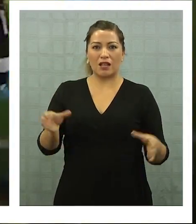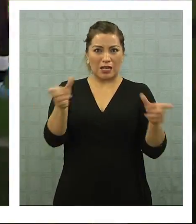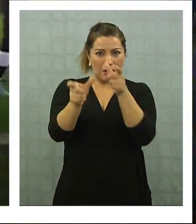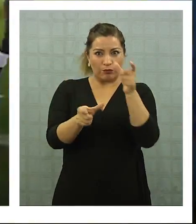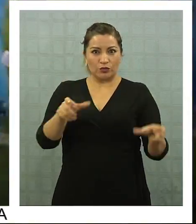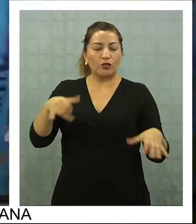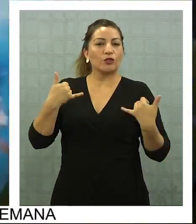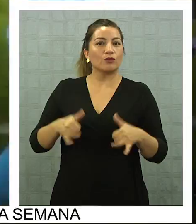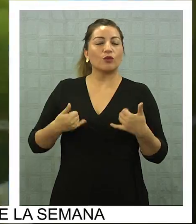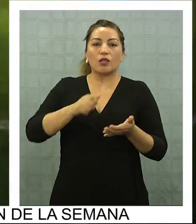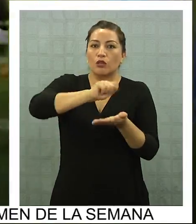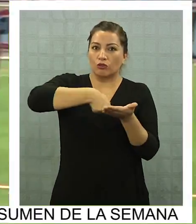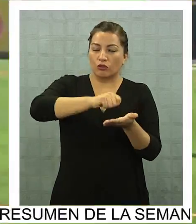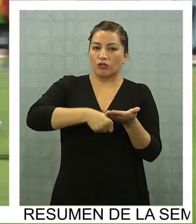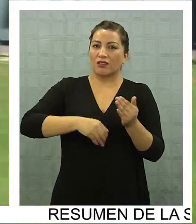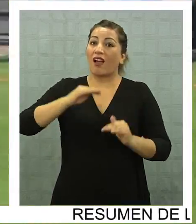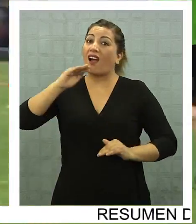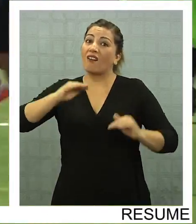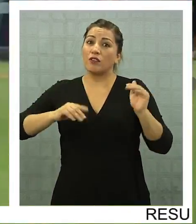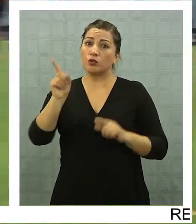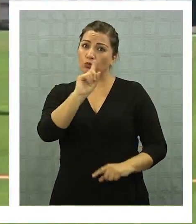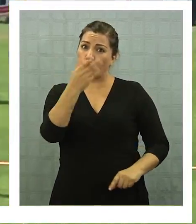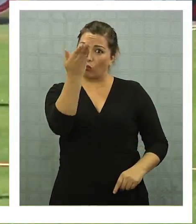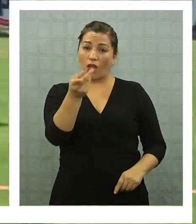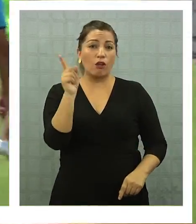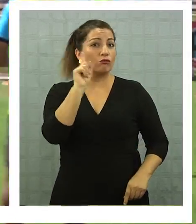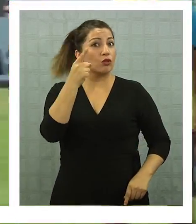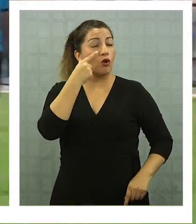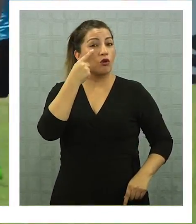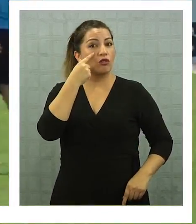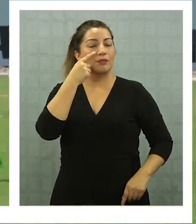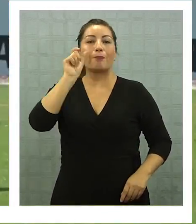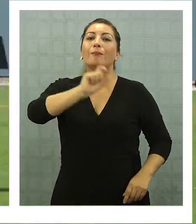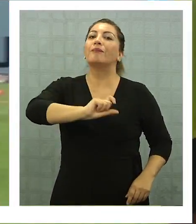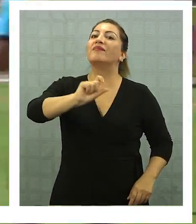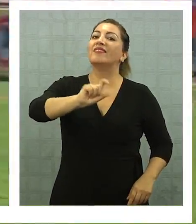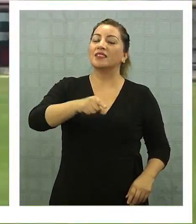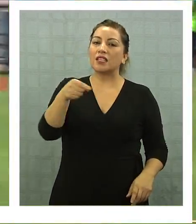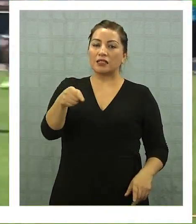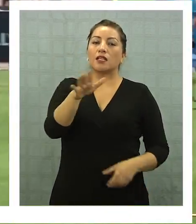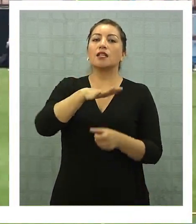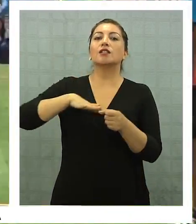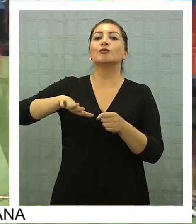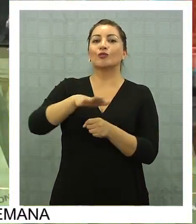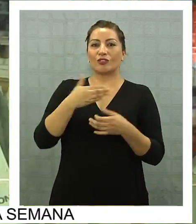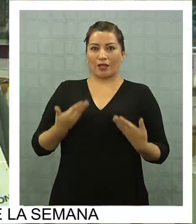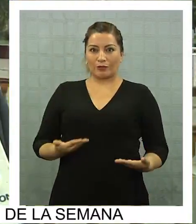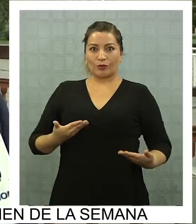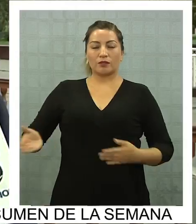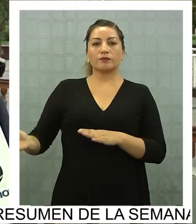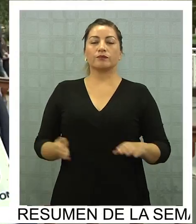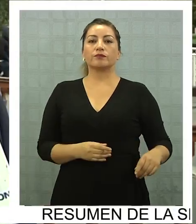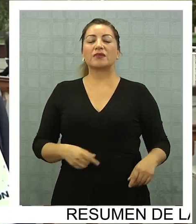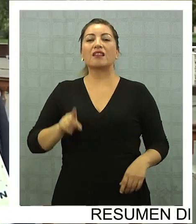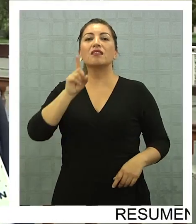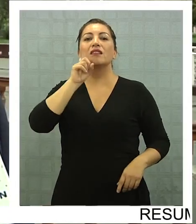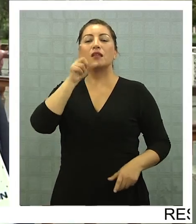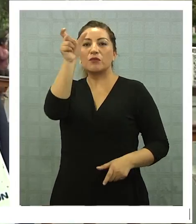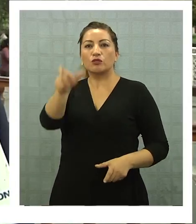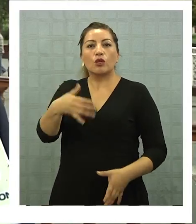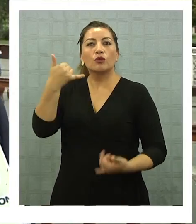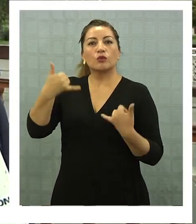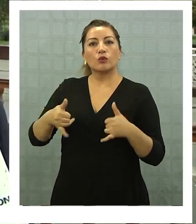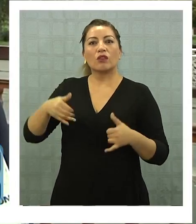a jugadores con contrataciones a veces poco conocidas, baratas, incide en la situación actual. Trae jugadores,